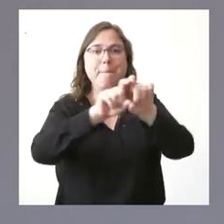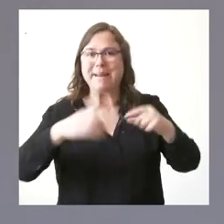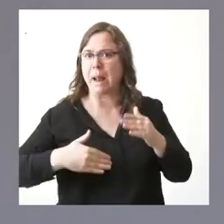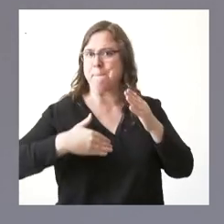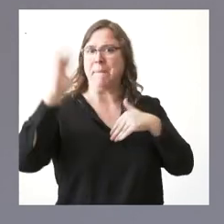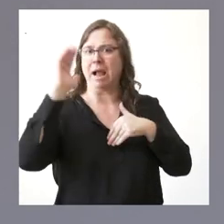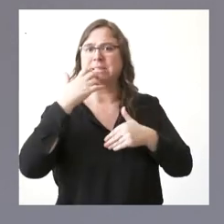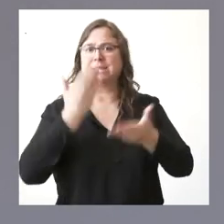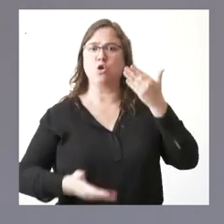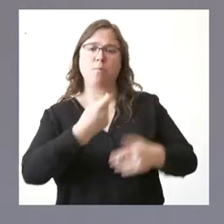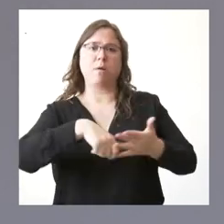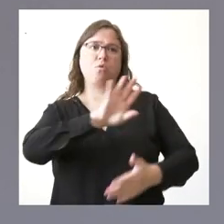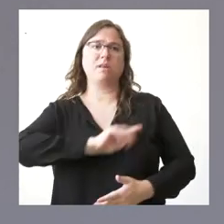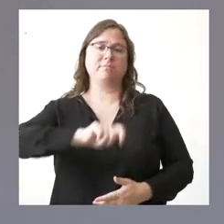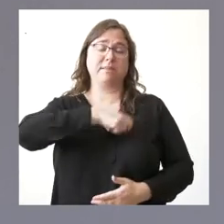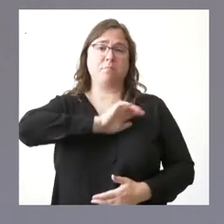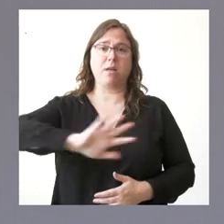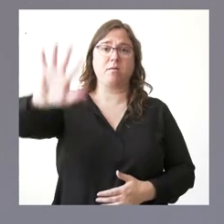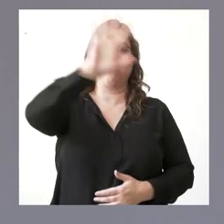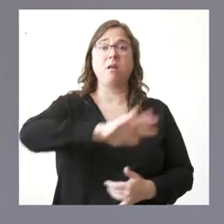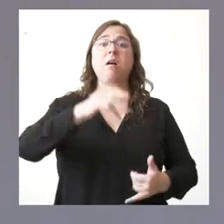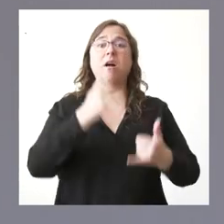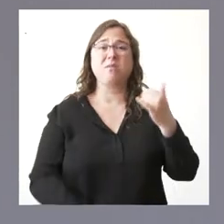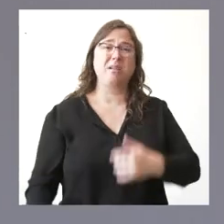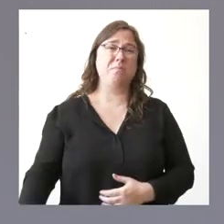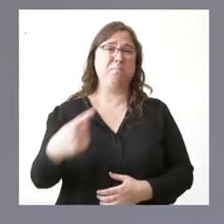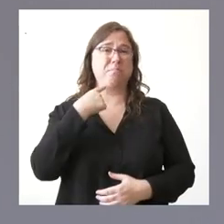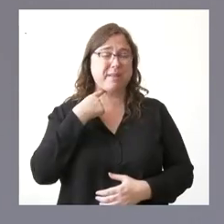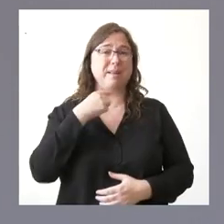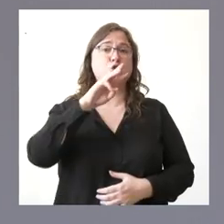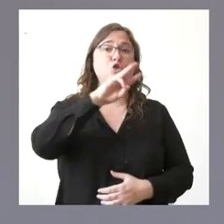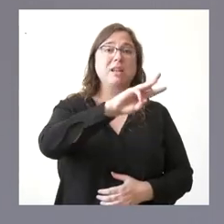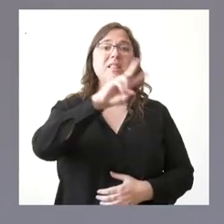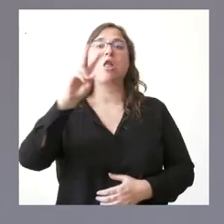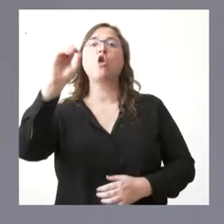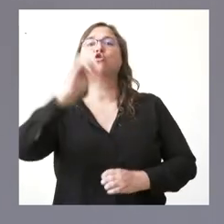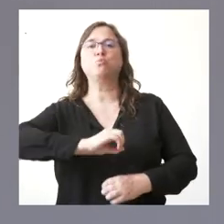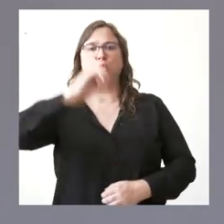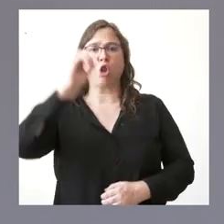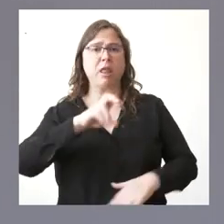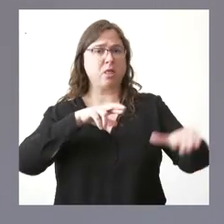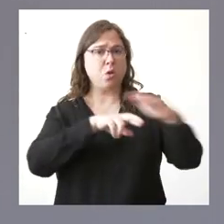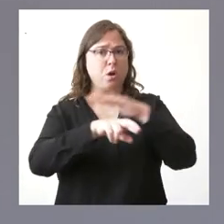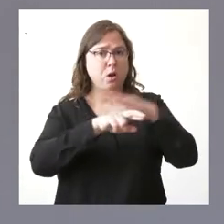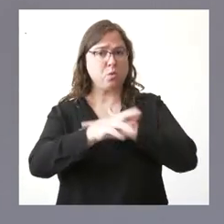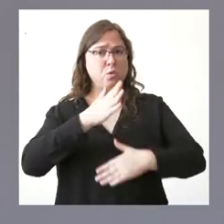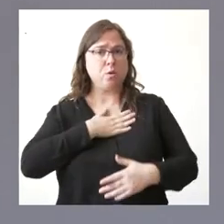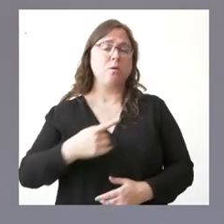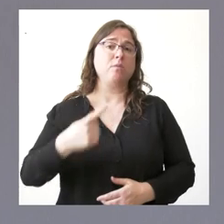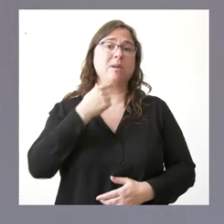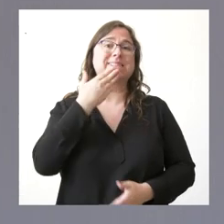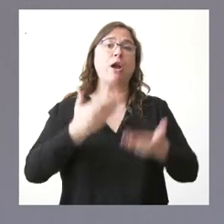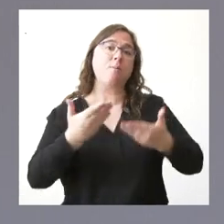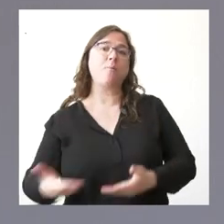media española, y de esta forma perdemos un total de 32% de los recursos frente al modelo anterior,